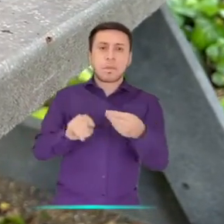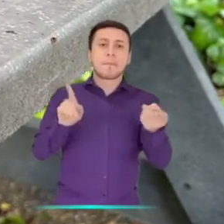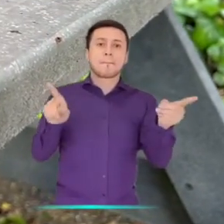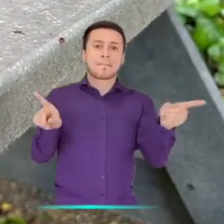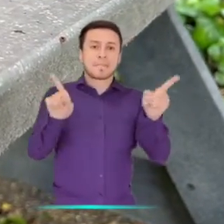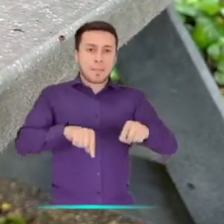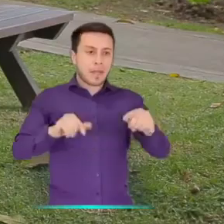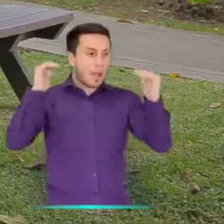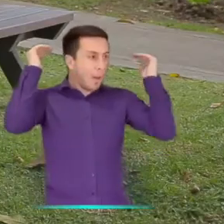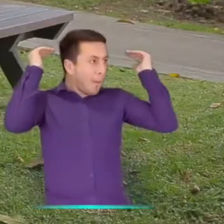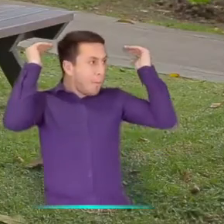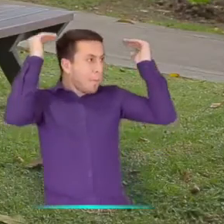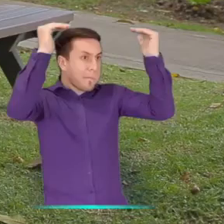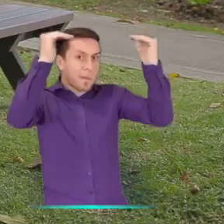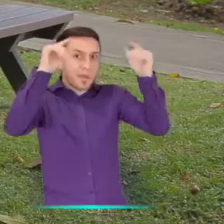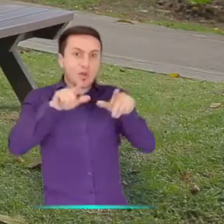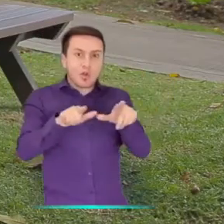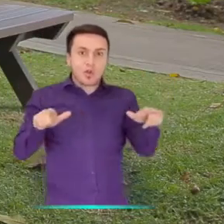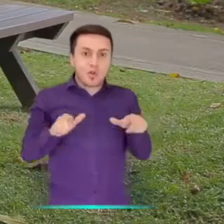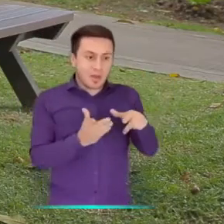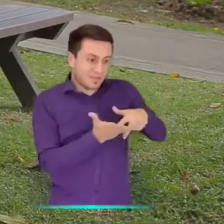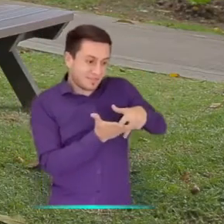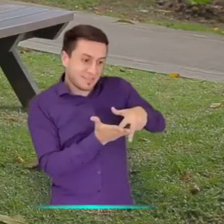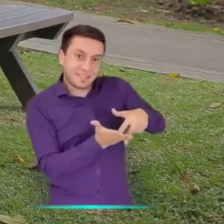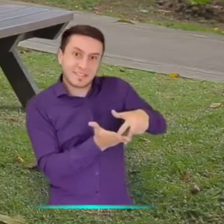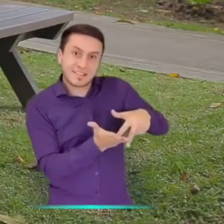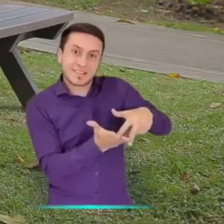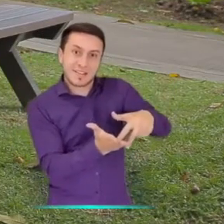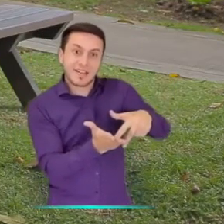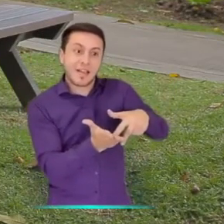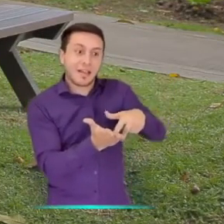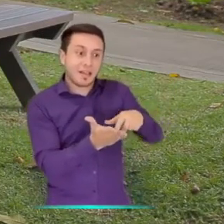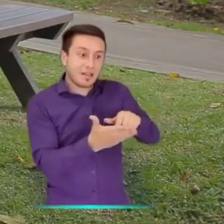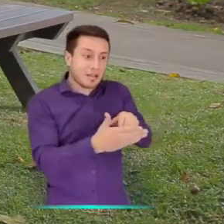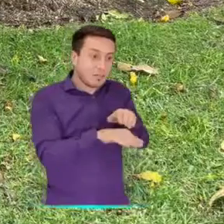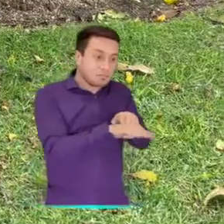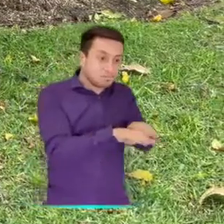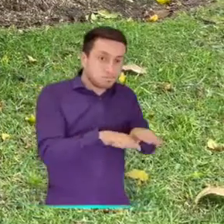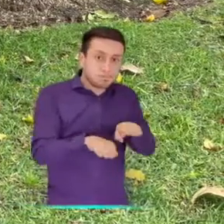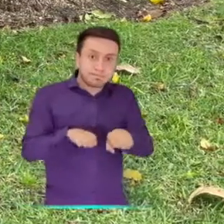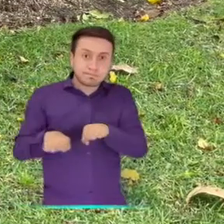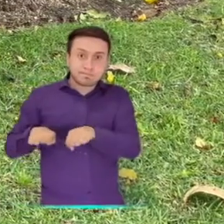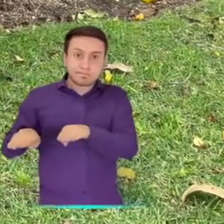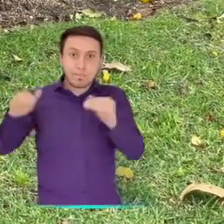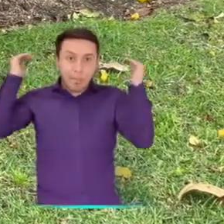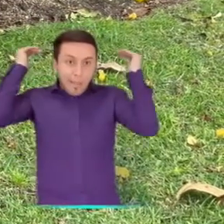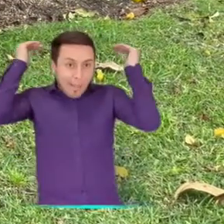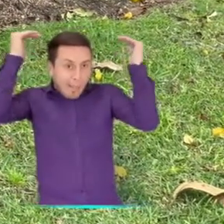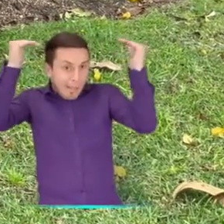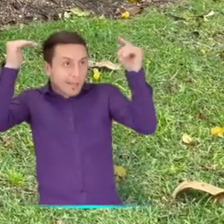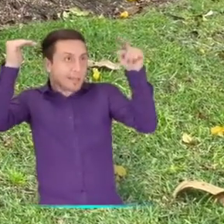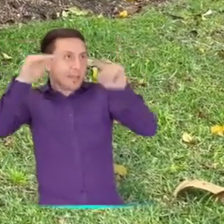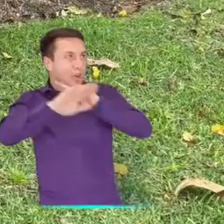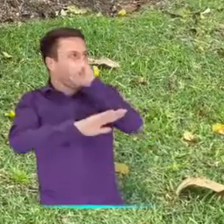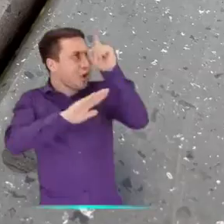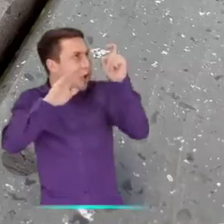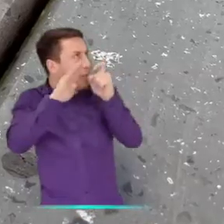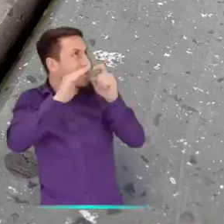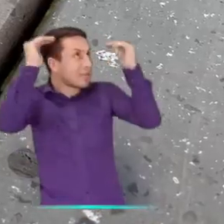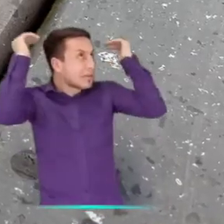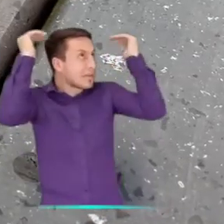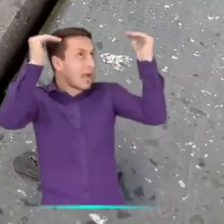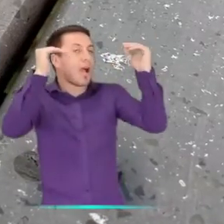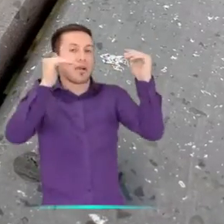productos que nos podían servir para la entidad y pues fueron estos comedores que tenemos en esta zona verde. Nos entregaron cuatro comedores que están hechos pues